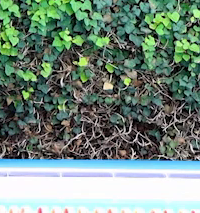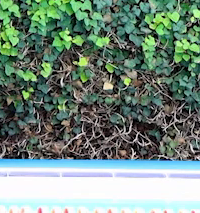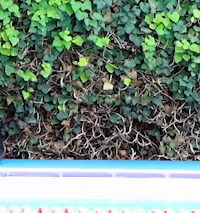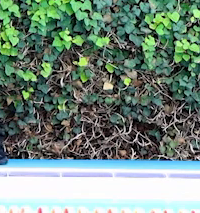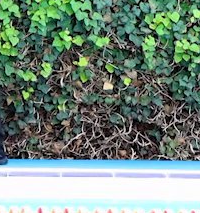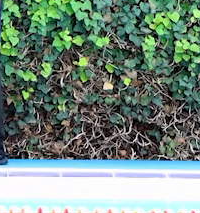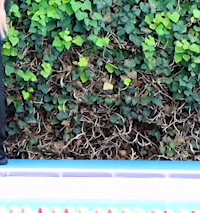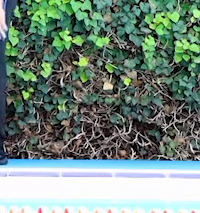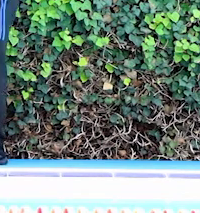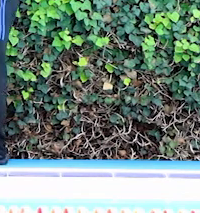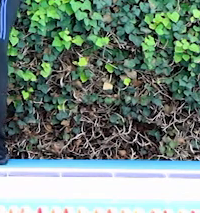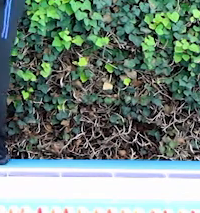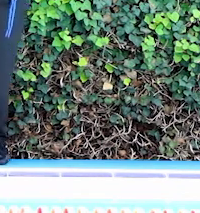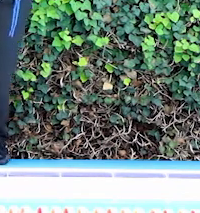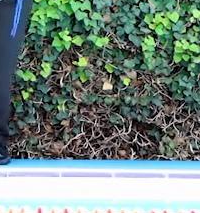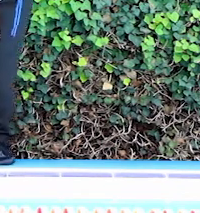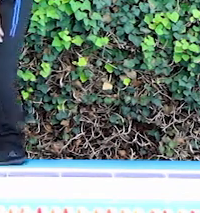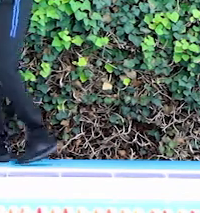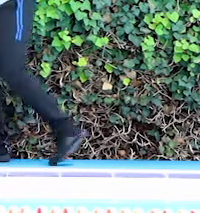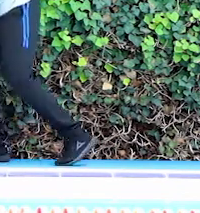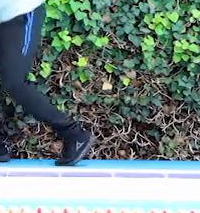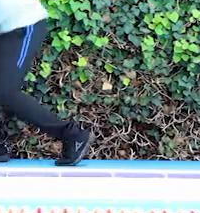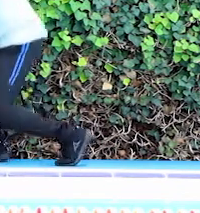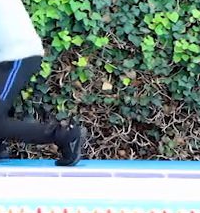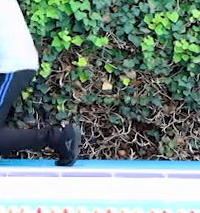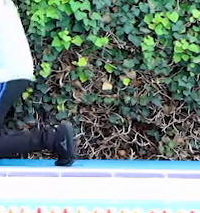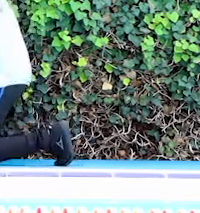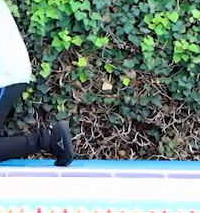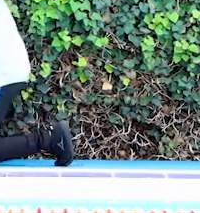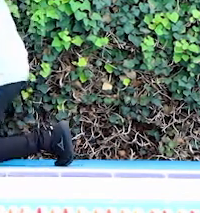¿ok? Vamos a hacer la demostración. Nos ponemos en seis puntos.